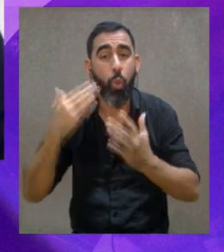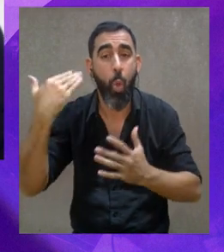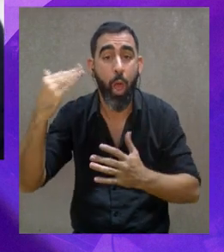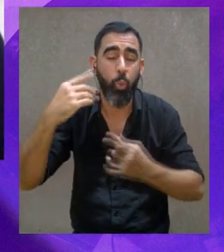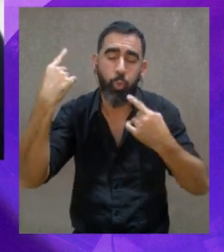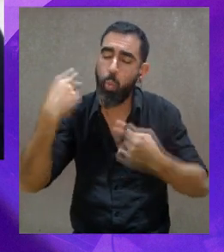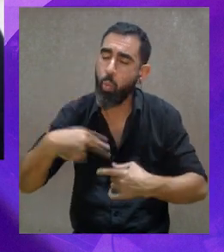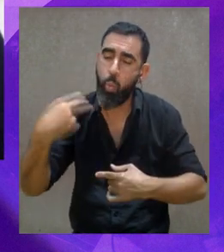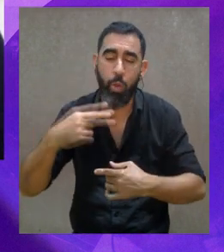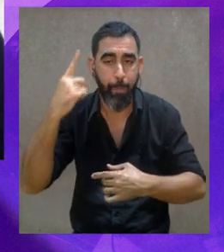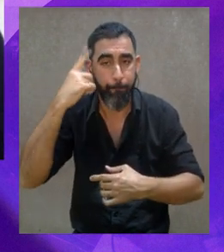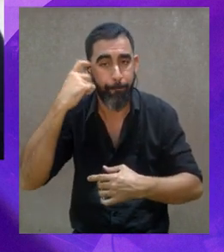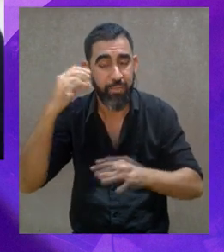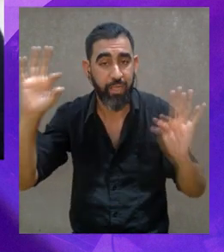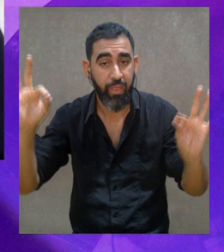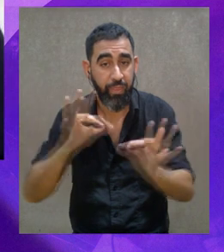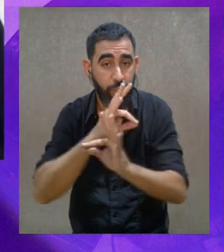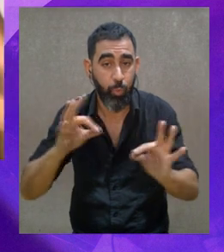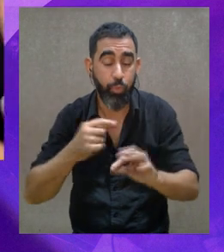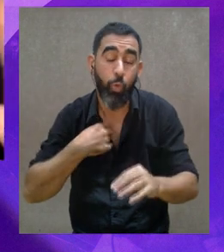que sí, tenés razón.